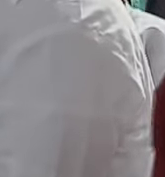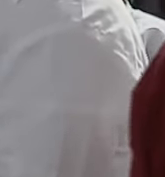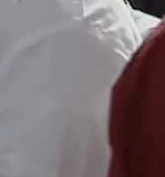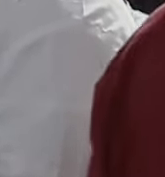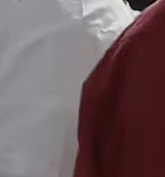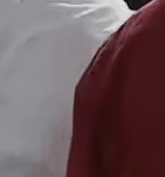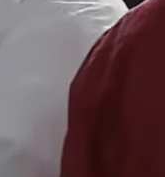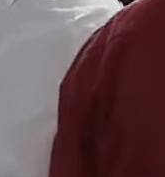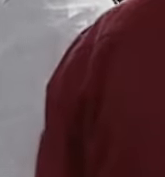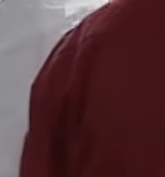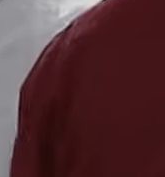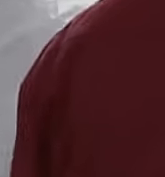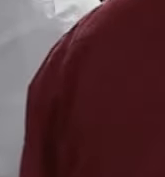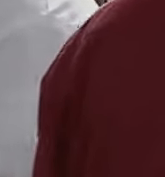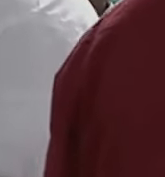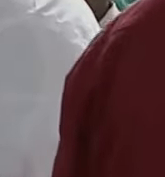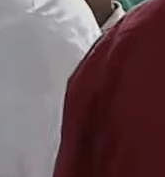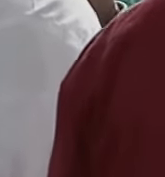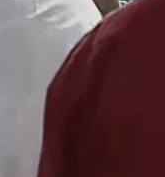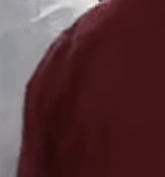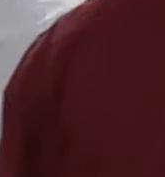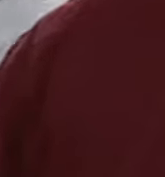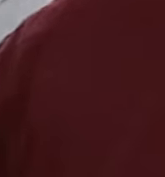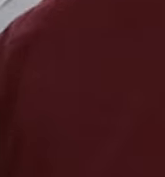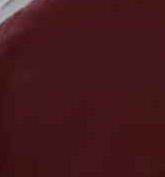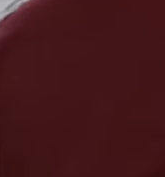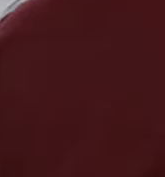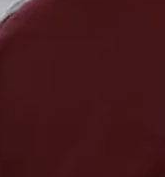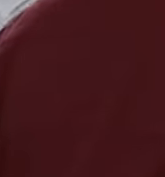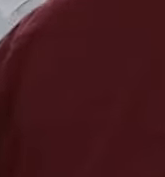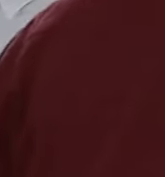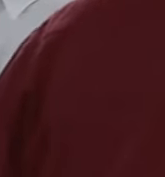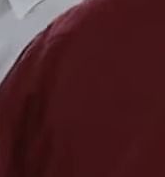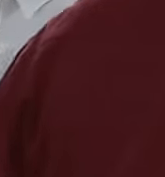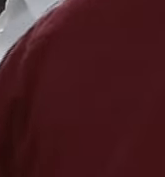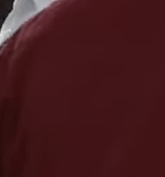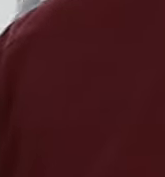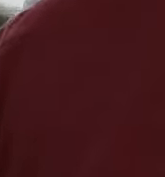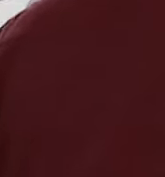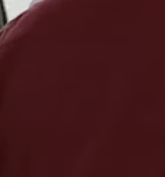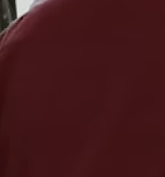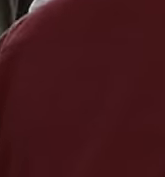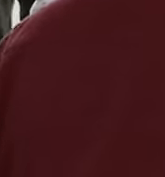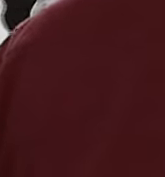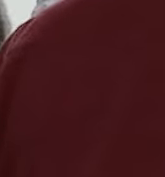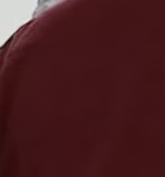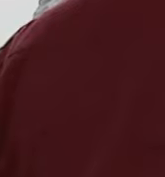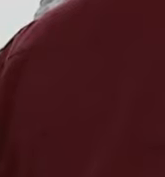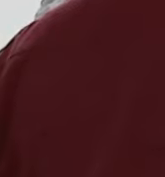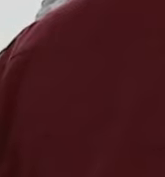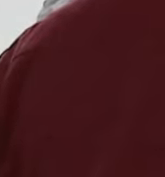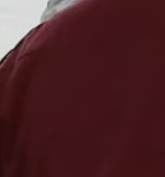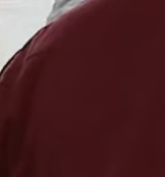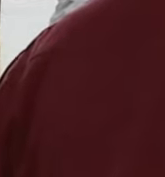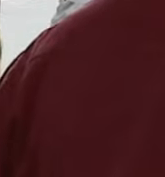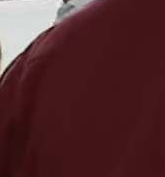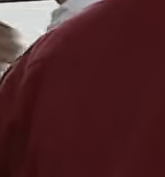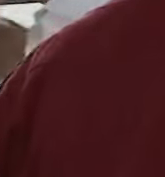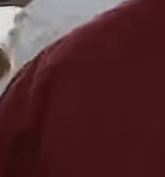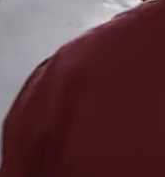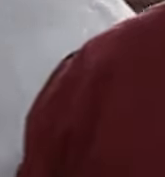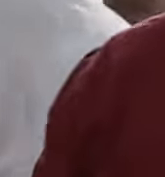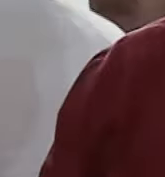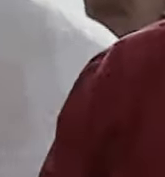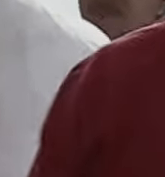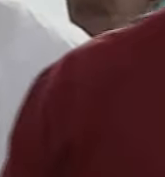en cada uno de estos CDI este centro de salud atenderá a 400 personas diariamente y más de 12 mil al mes así como también